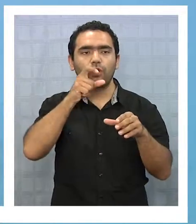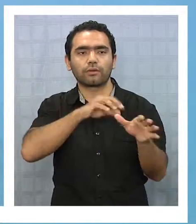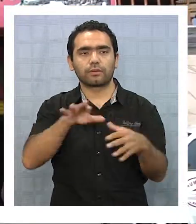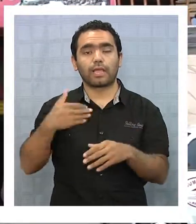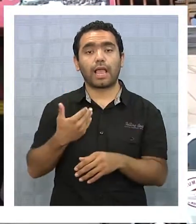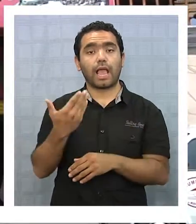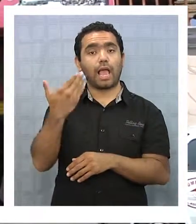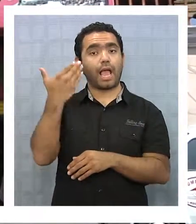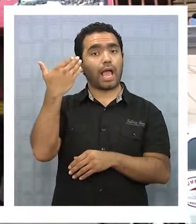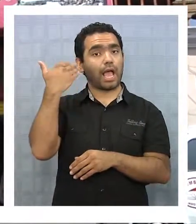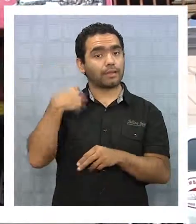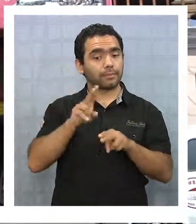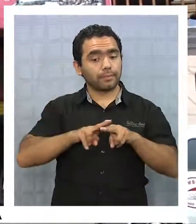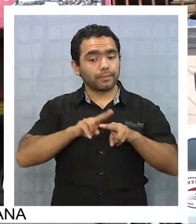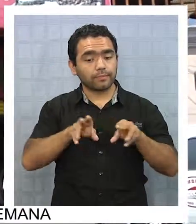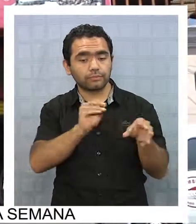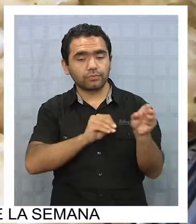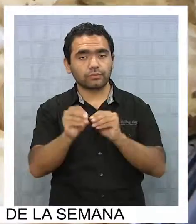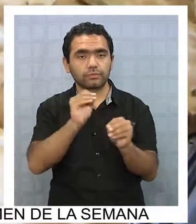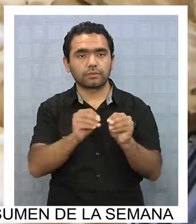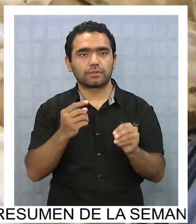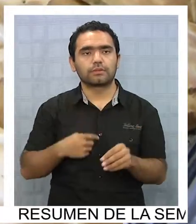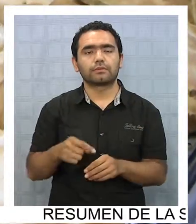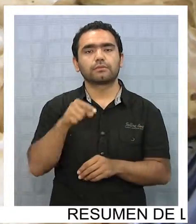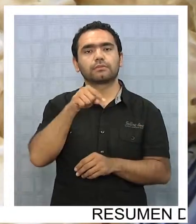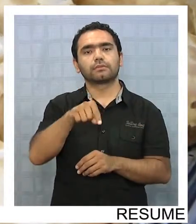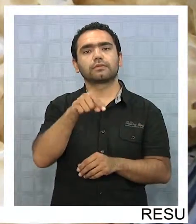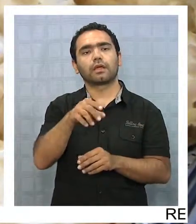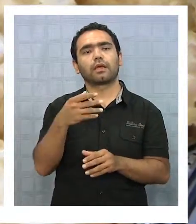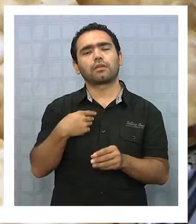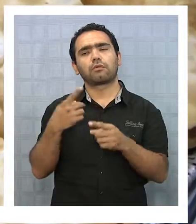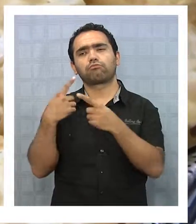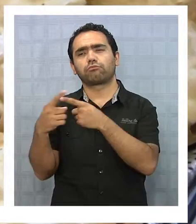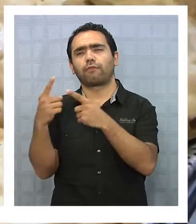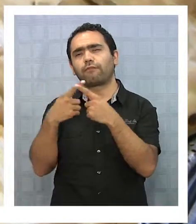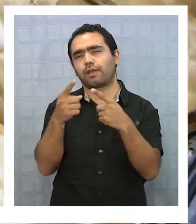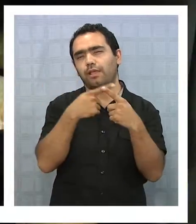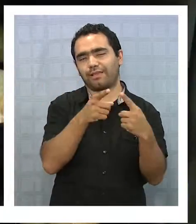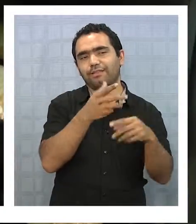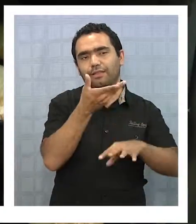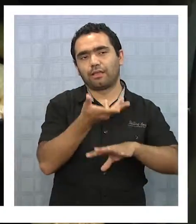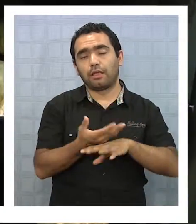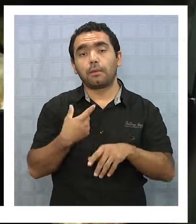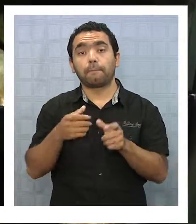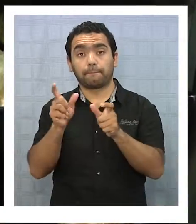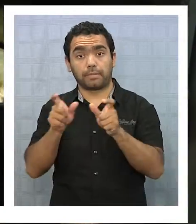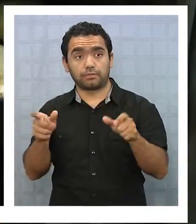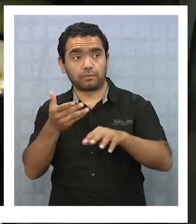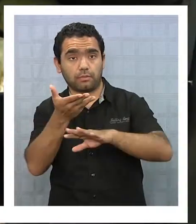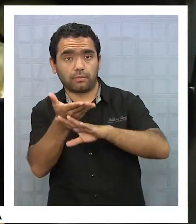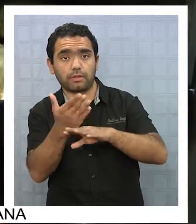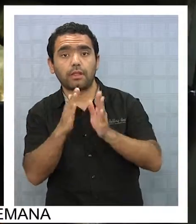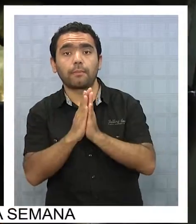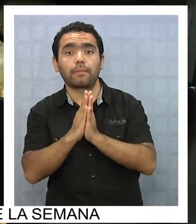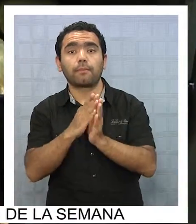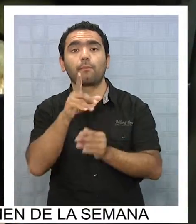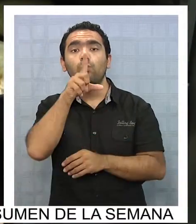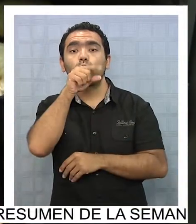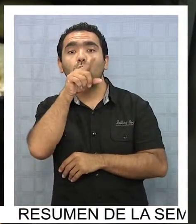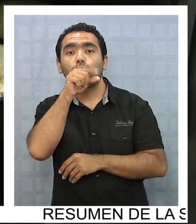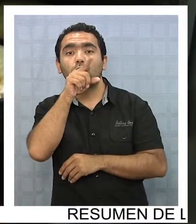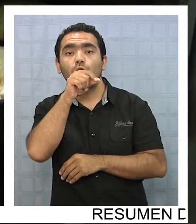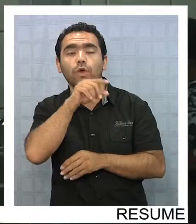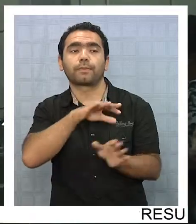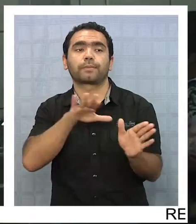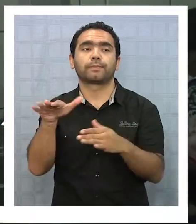esta preparación le llamaban pirru. Pero hoy, en la variedad está el gusto. Los clientes están solicitando también la empanada de pollo.